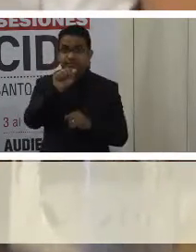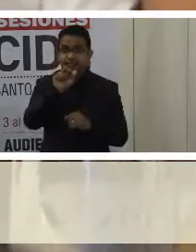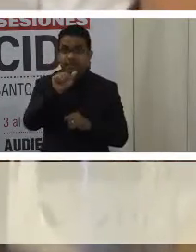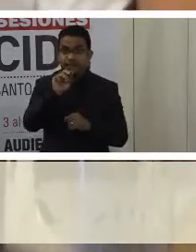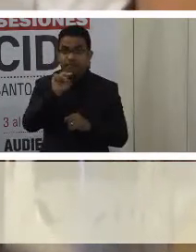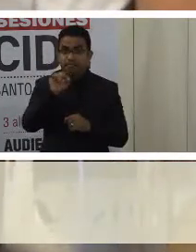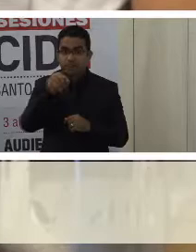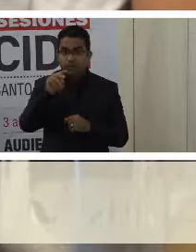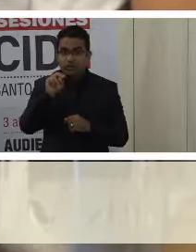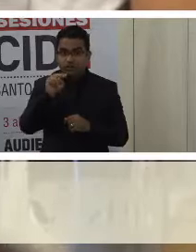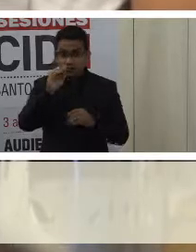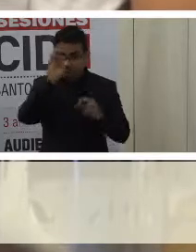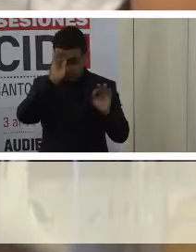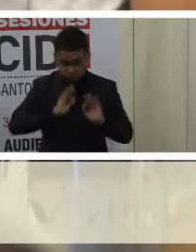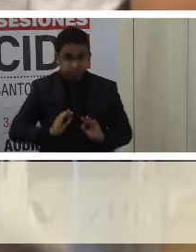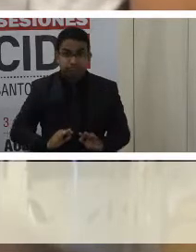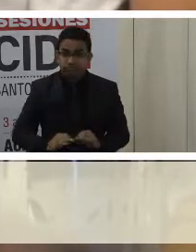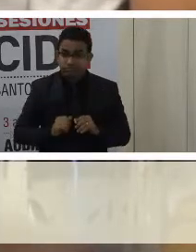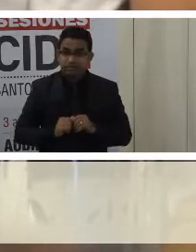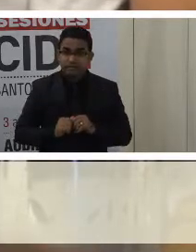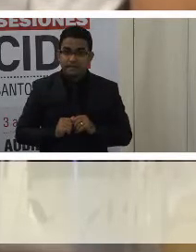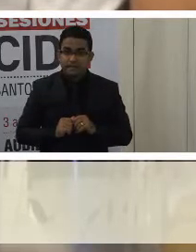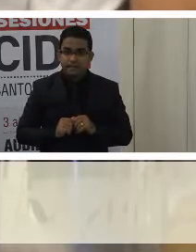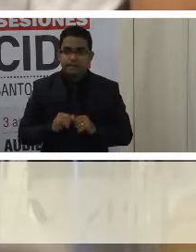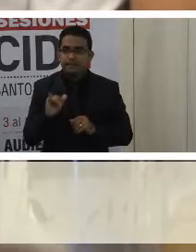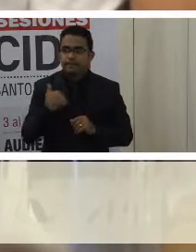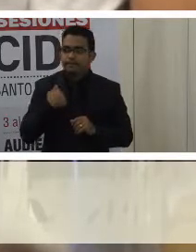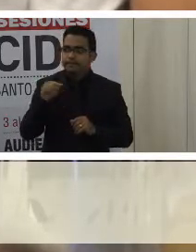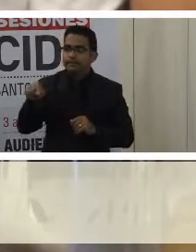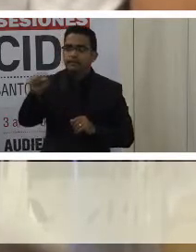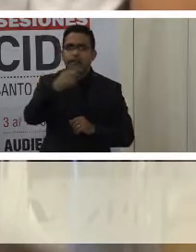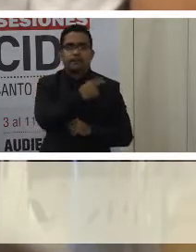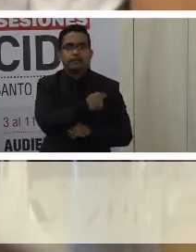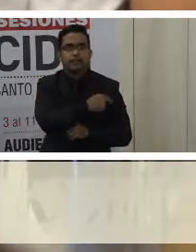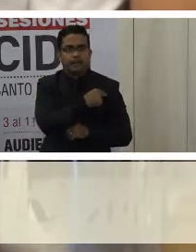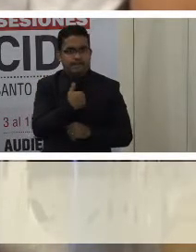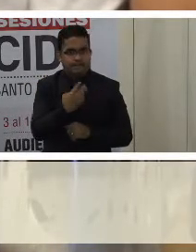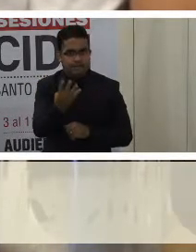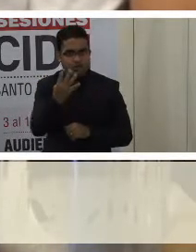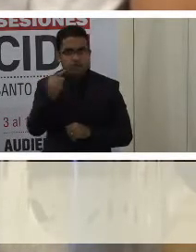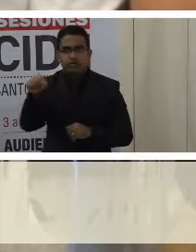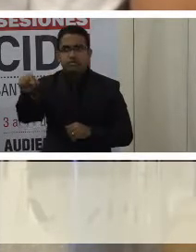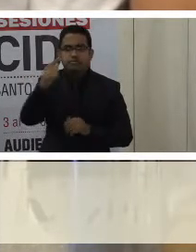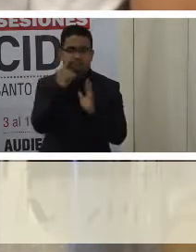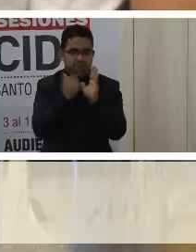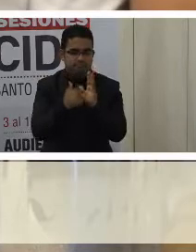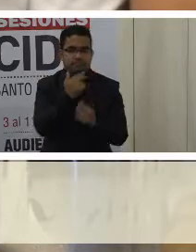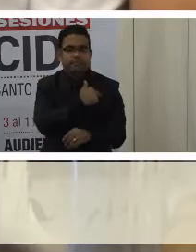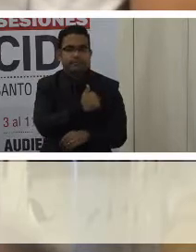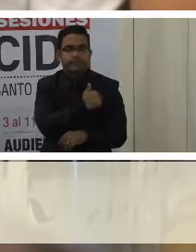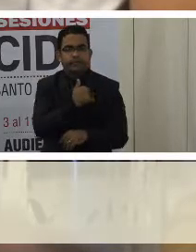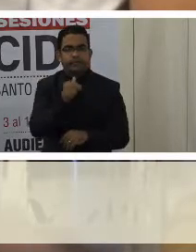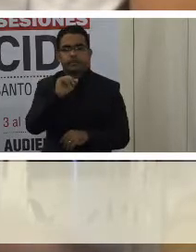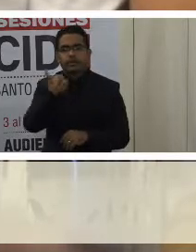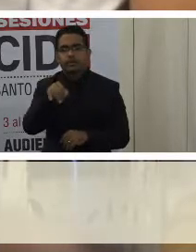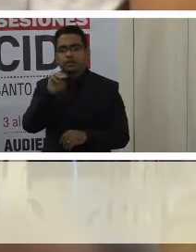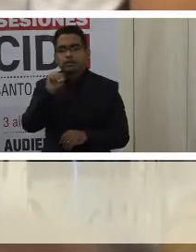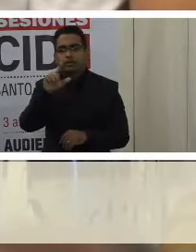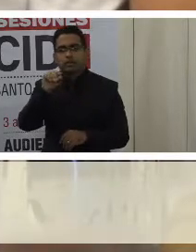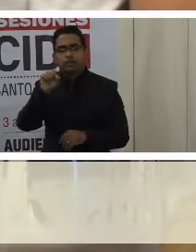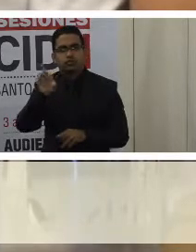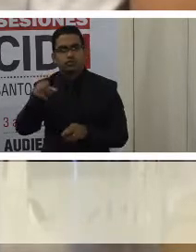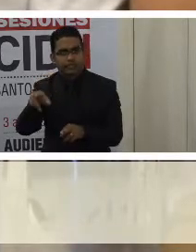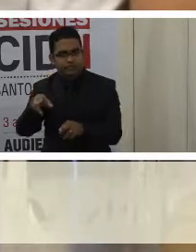Exigimos al Estado que cumpla con adecuar los hospitales públicos, en especial al Hospital JM de los Ríos, a los estándares y